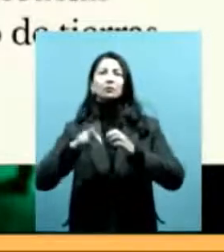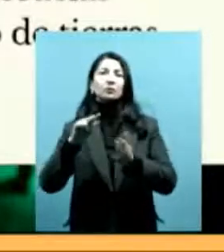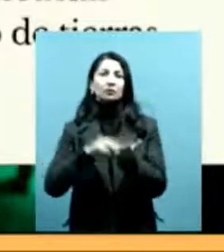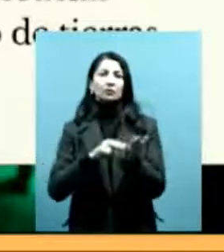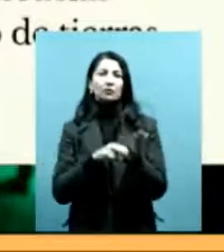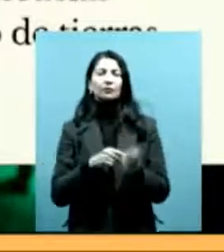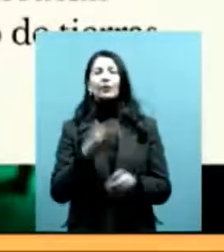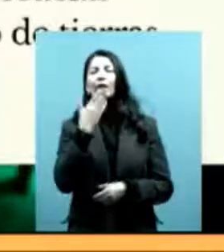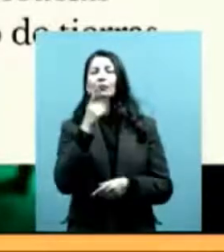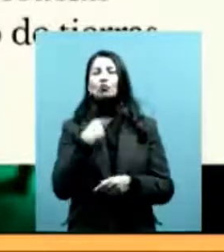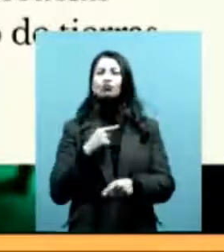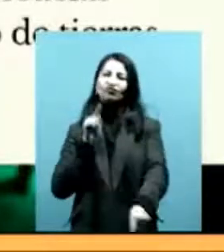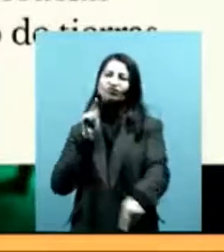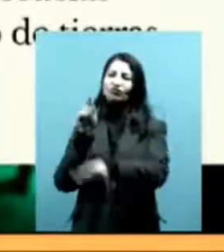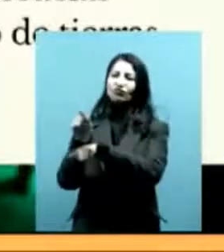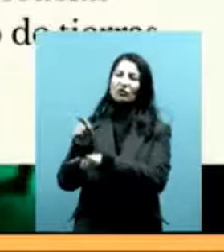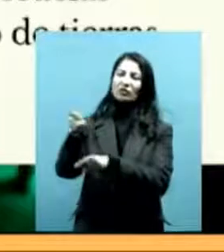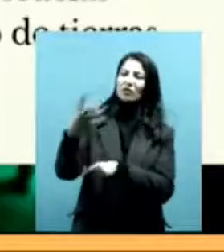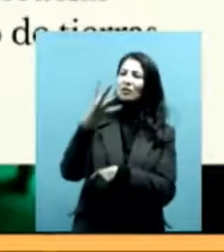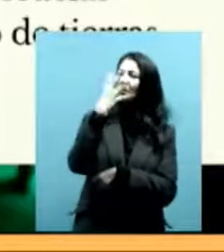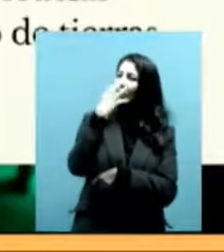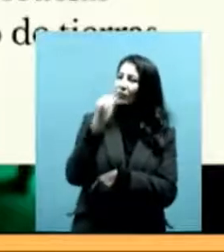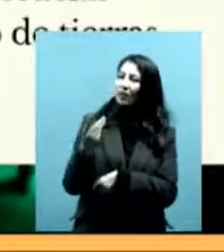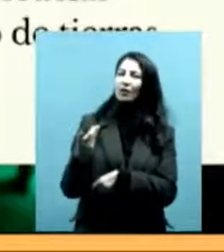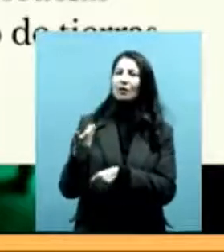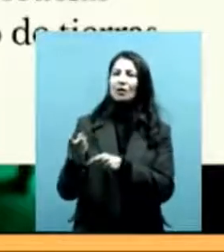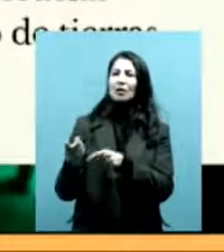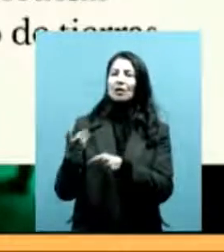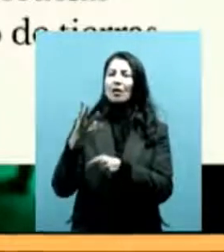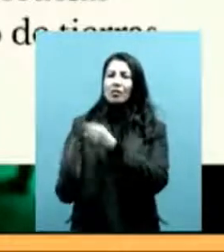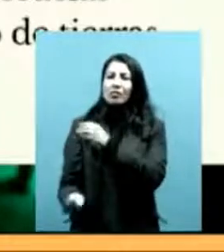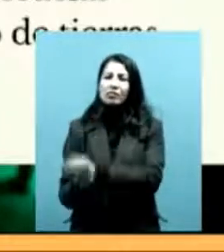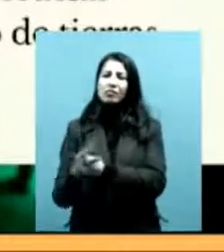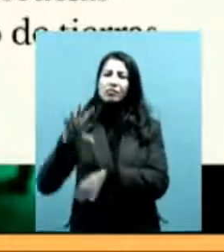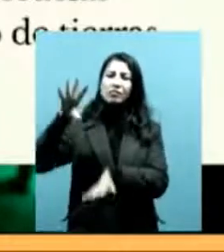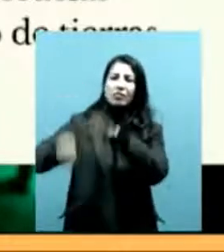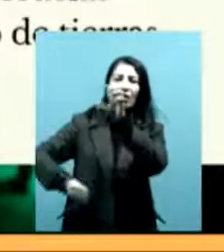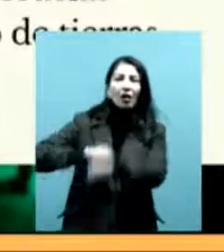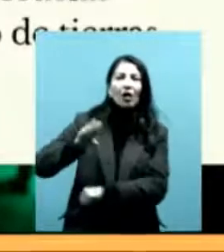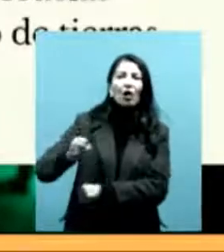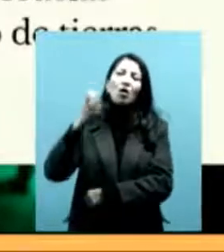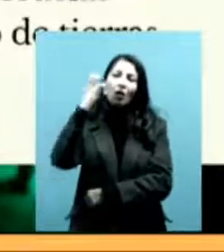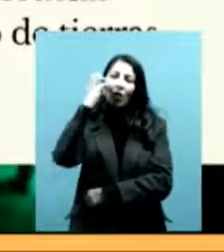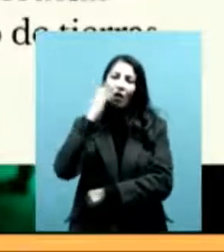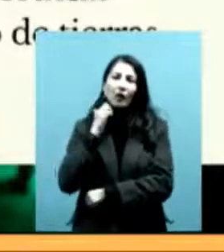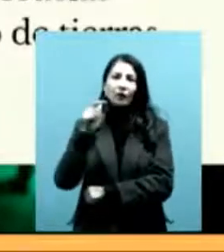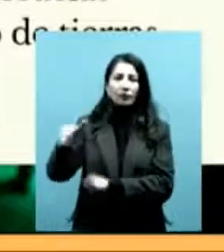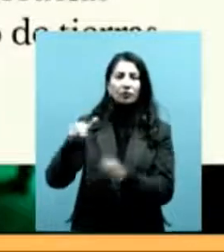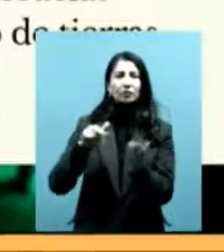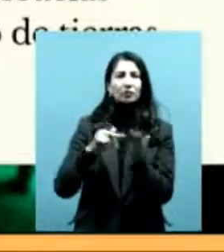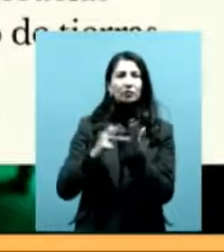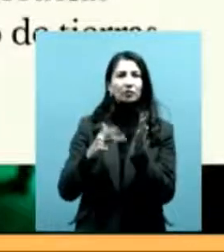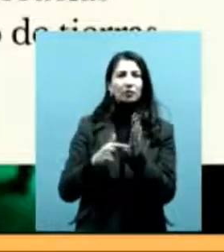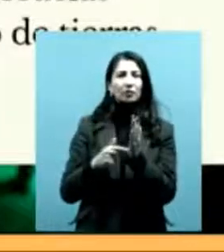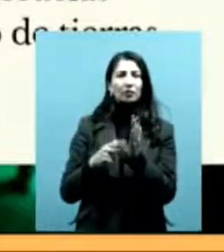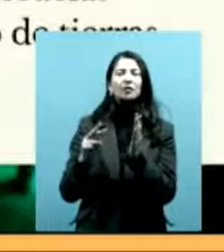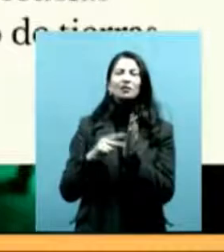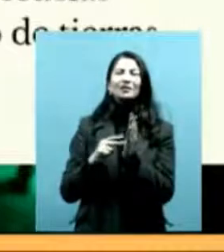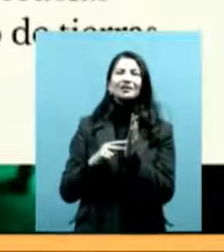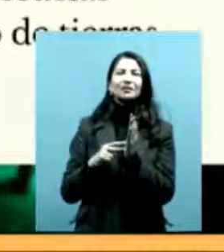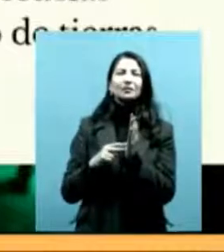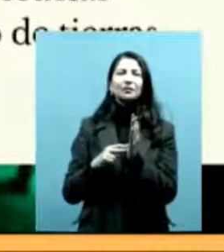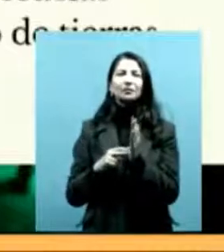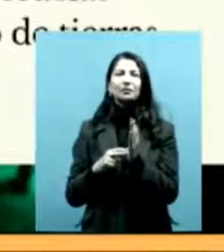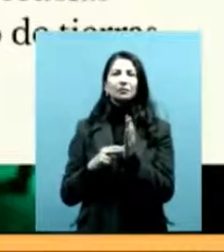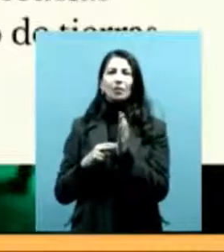acusa de deudor, de usurpador, de avijeato, robo de animales, es avijeato, ¿no es cierto? De asesinato, de